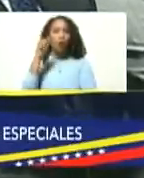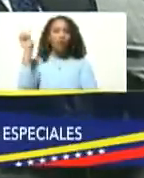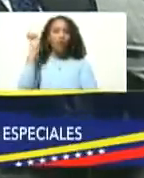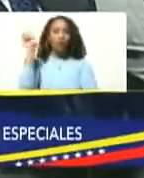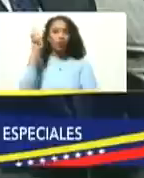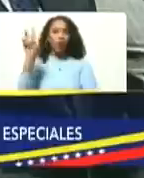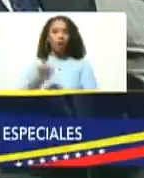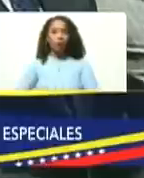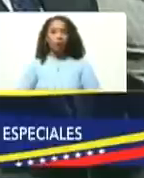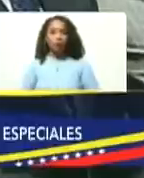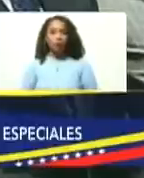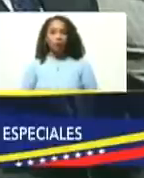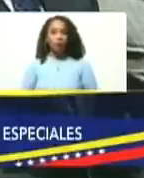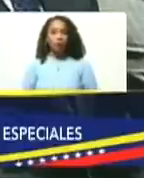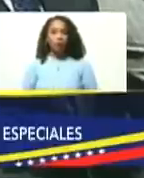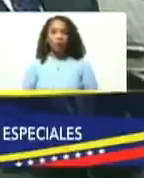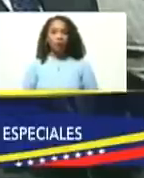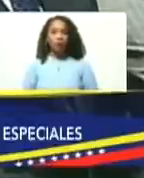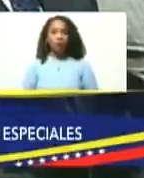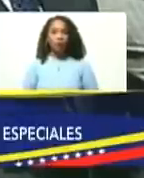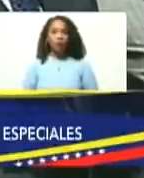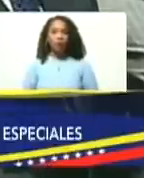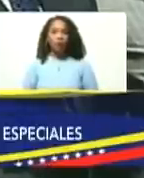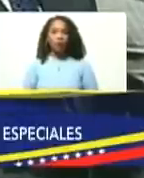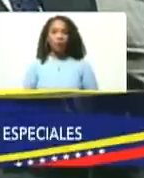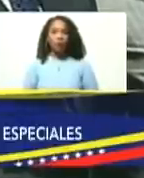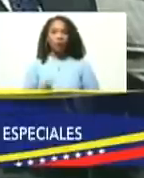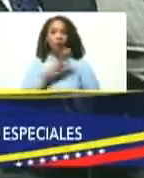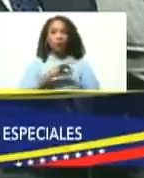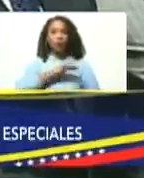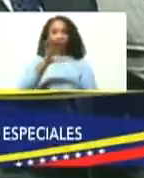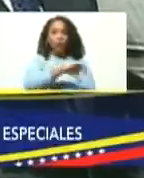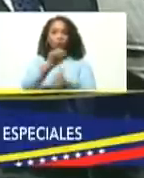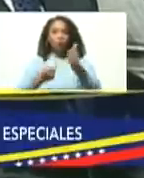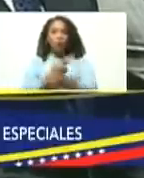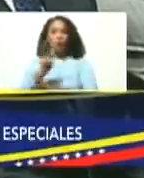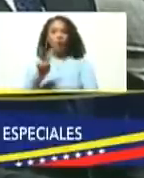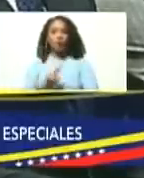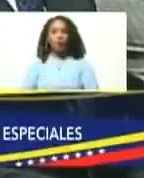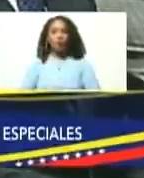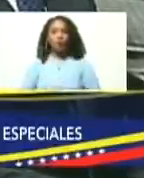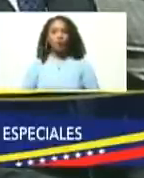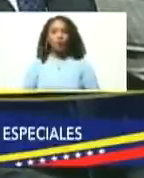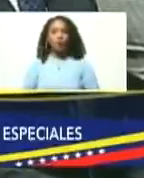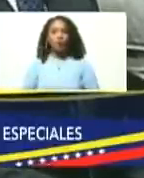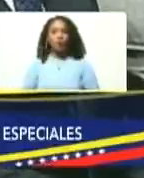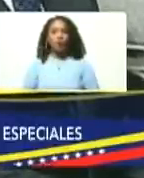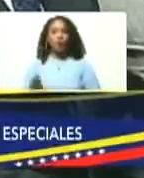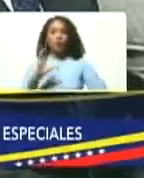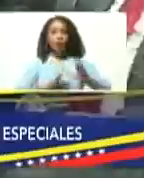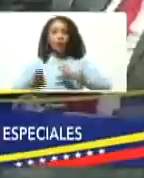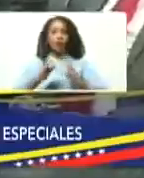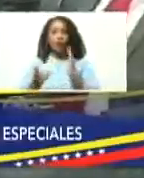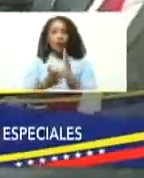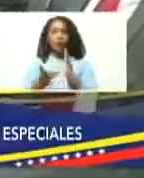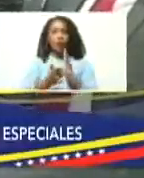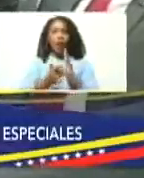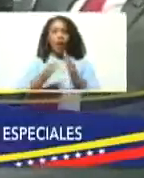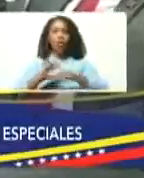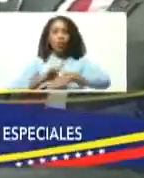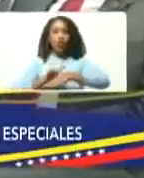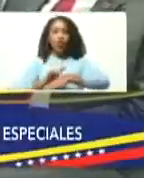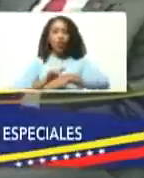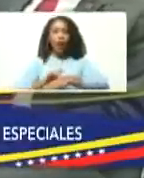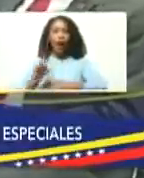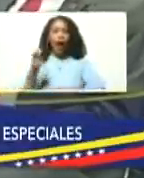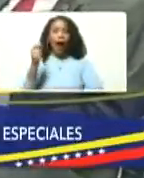Venezuela, señora vicepresidenta, ciencia y tecnología, doctora Gabriela